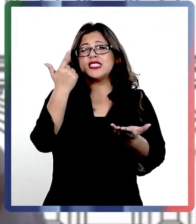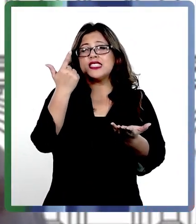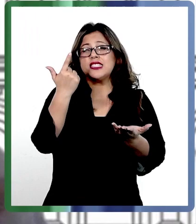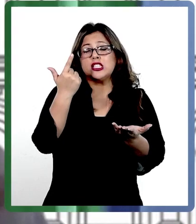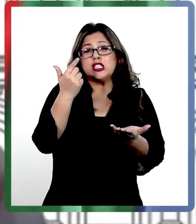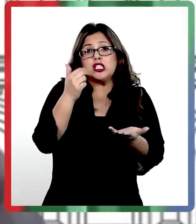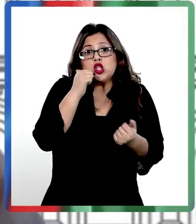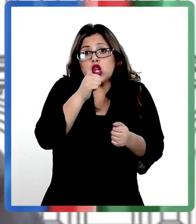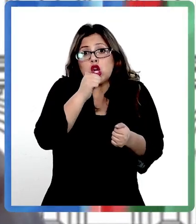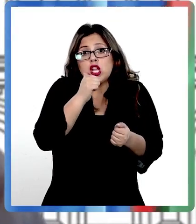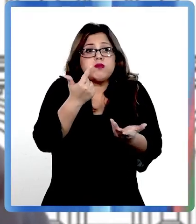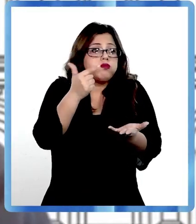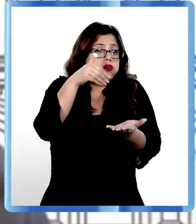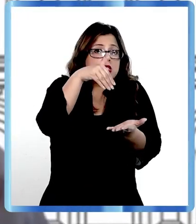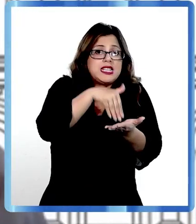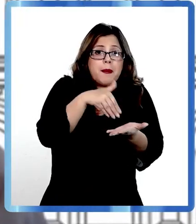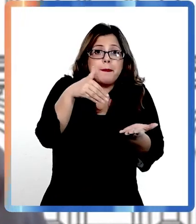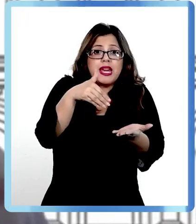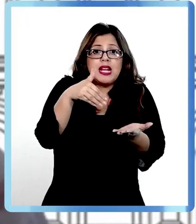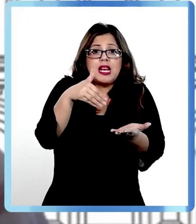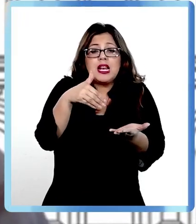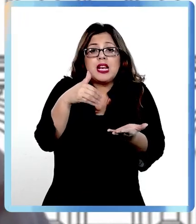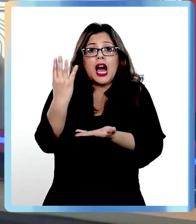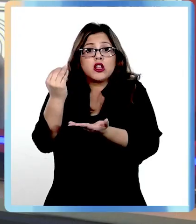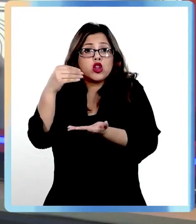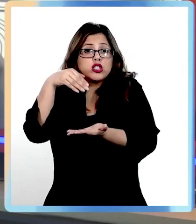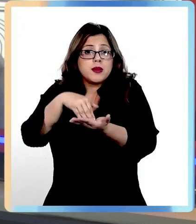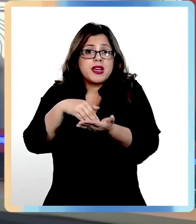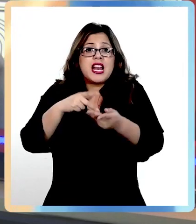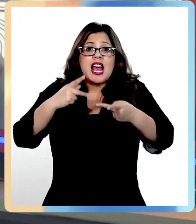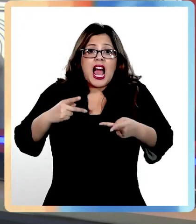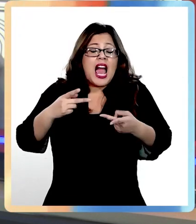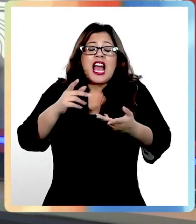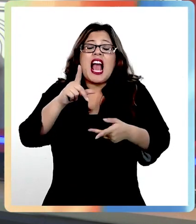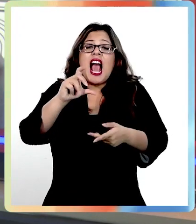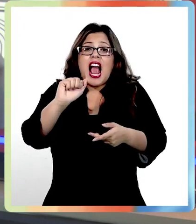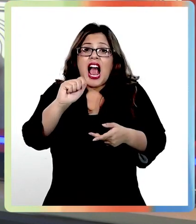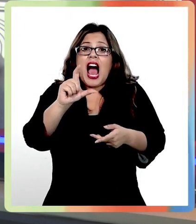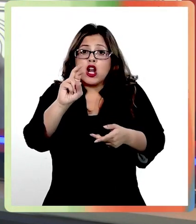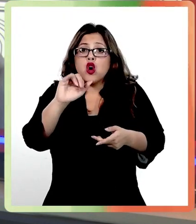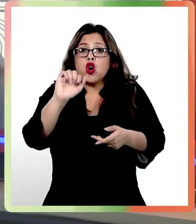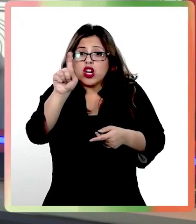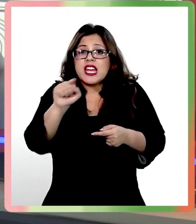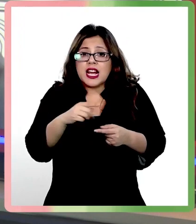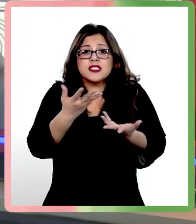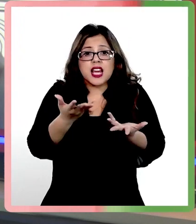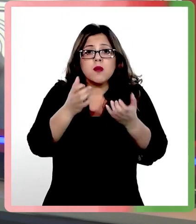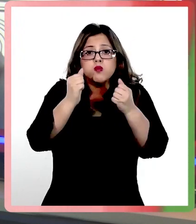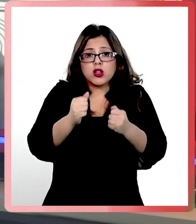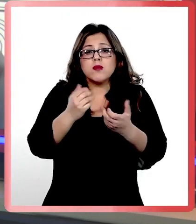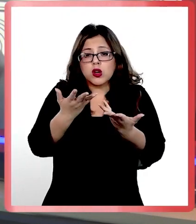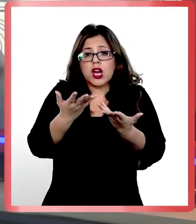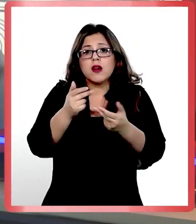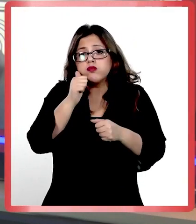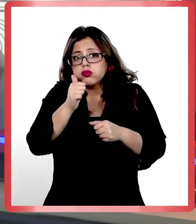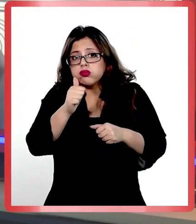14.000 calorías que podemos consumir perfectamente en pocos días. Y en el caso de los más chiquititos de la casa, con los niños y niñas, ¿cuál es la porción ideal para